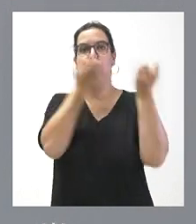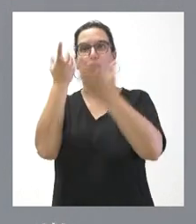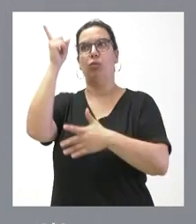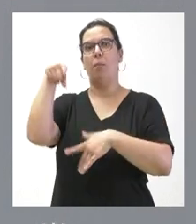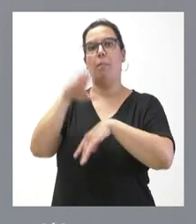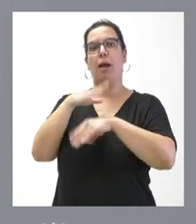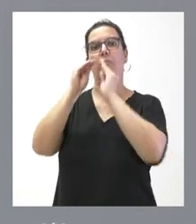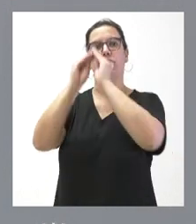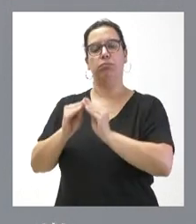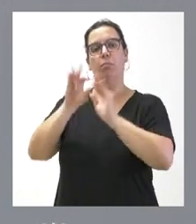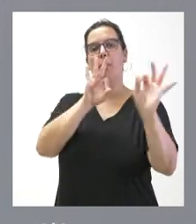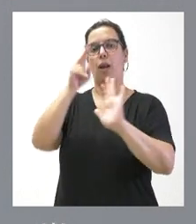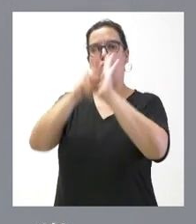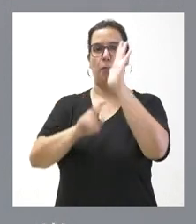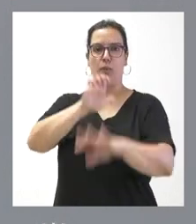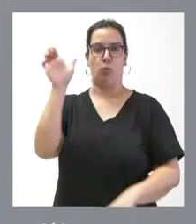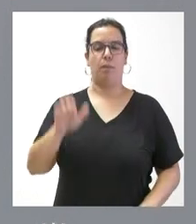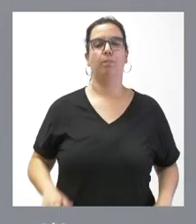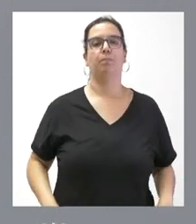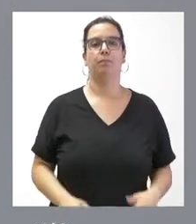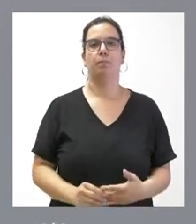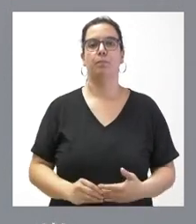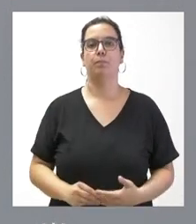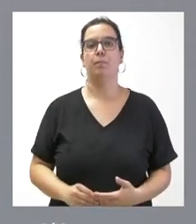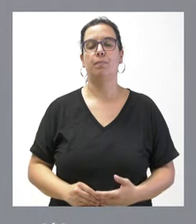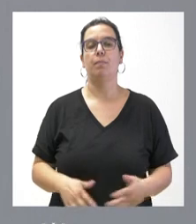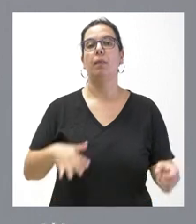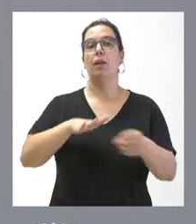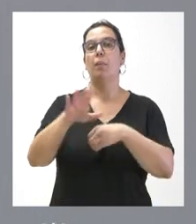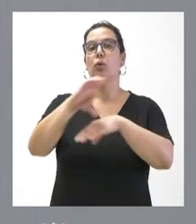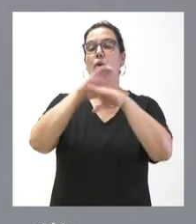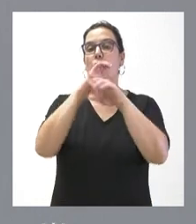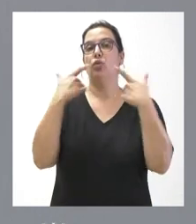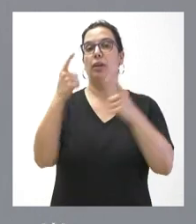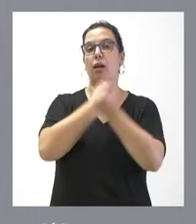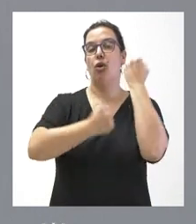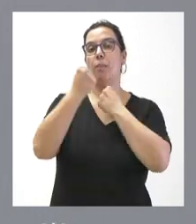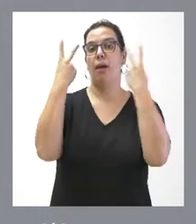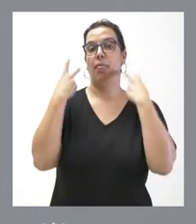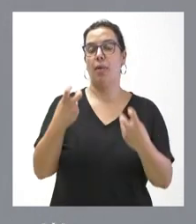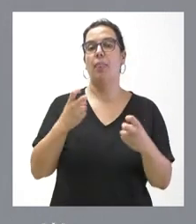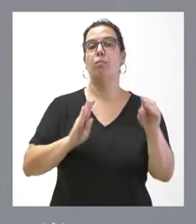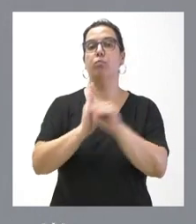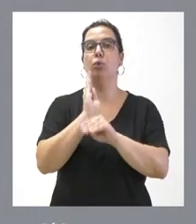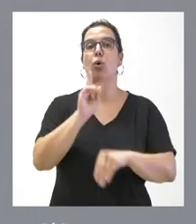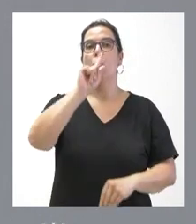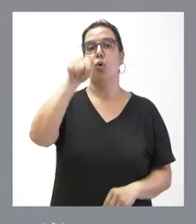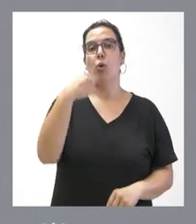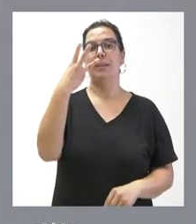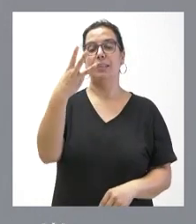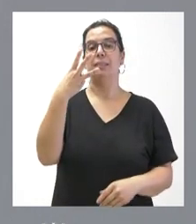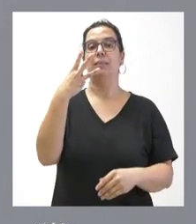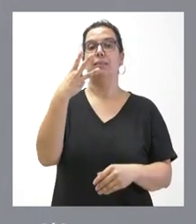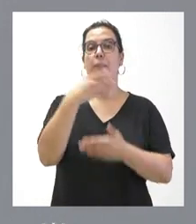elaboración de las normas europeas. En el ámbito de la Consejería de Economía y Hacienda se otorga una subvención de 1,3